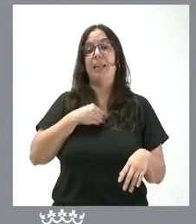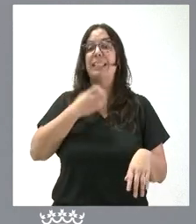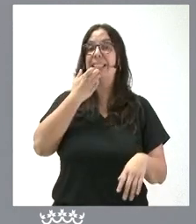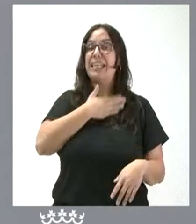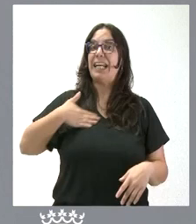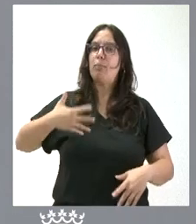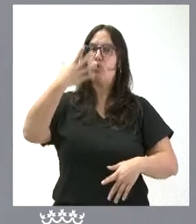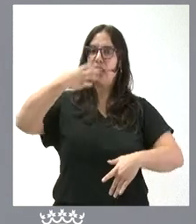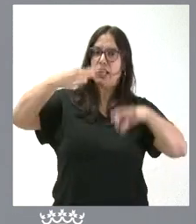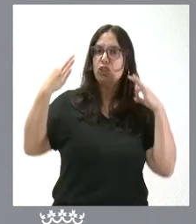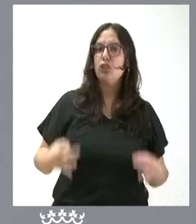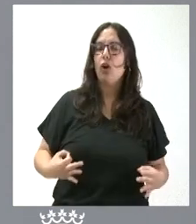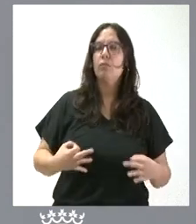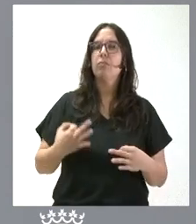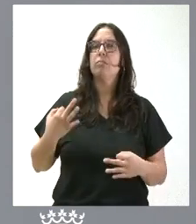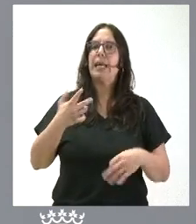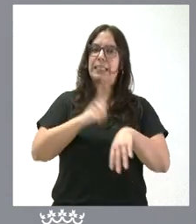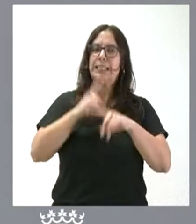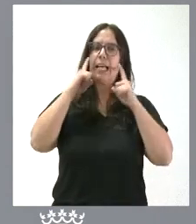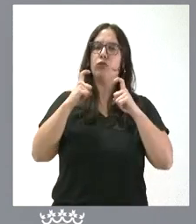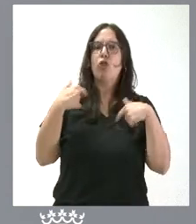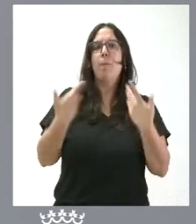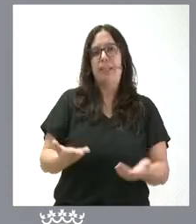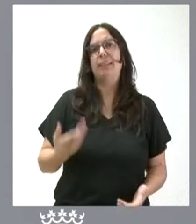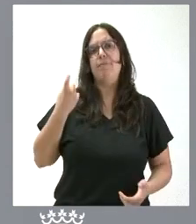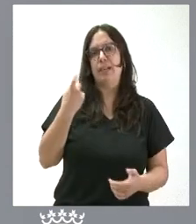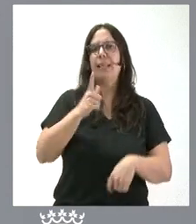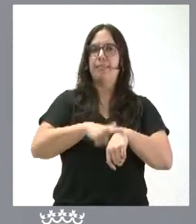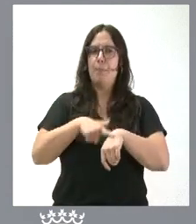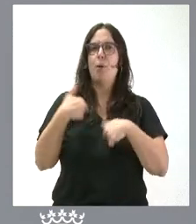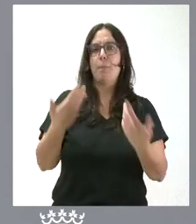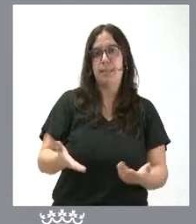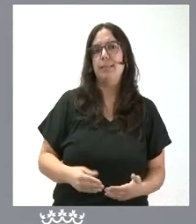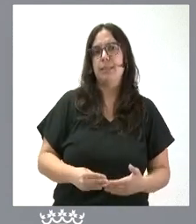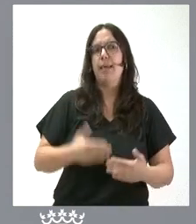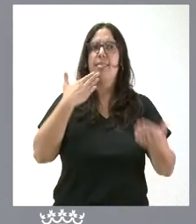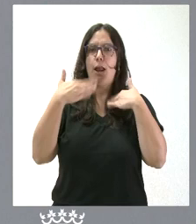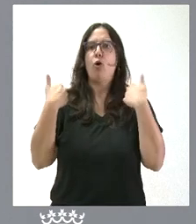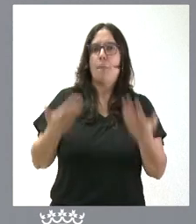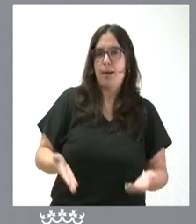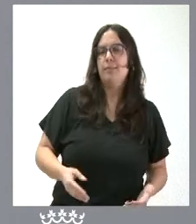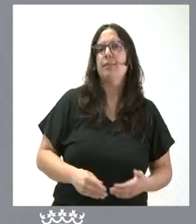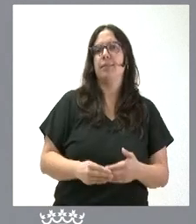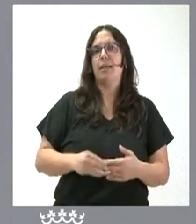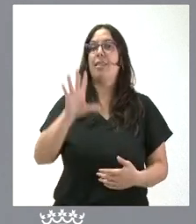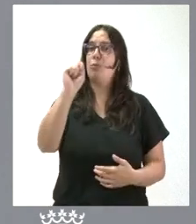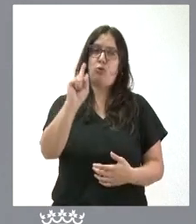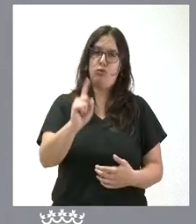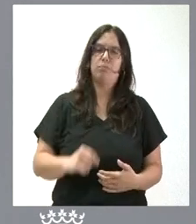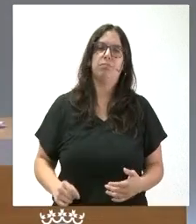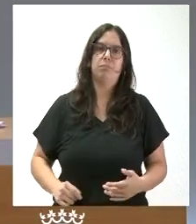abordar seriamente pues hace falta algo más de esfuerzo entiendo yo y algo más de tiempo y algo más de diálogo y algo más de cinco minutos.